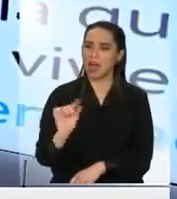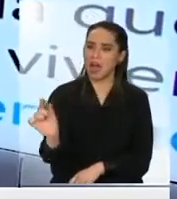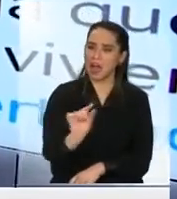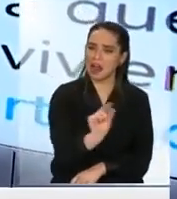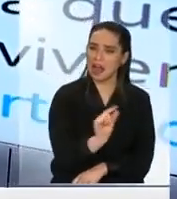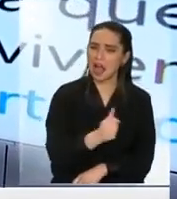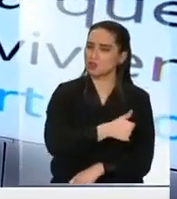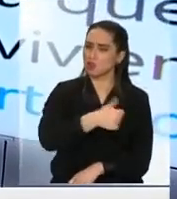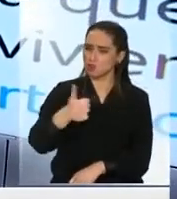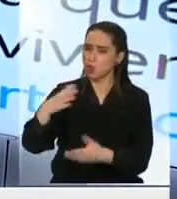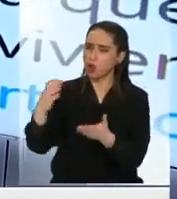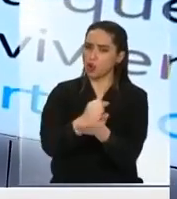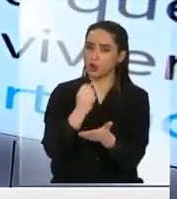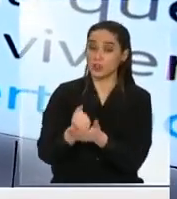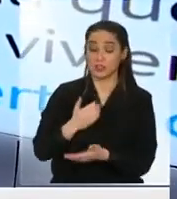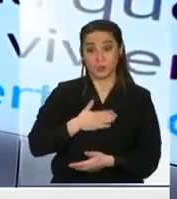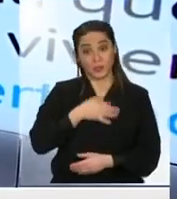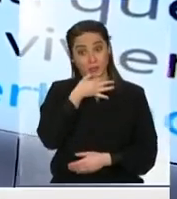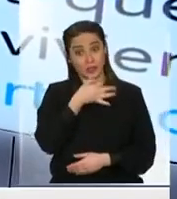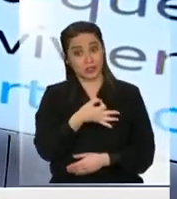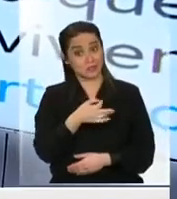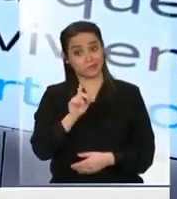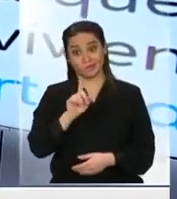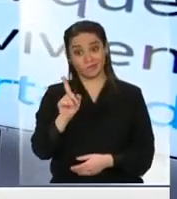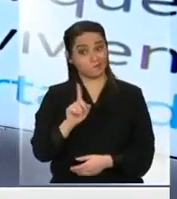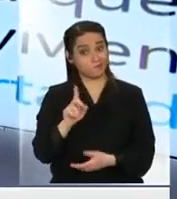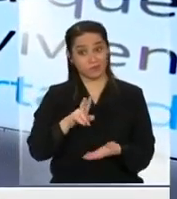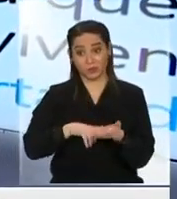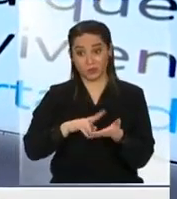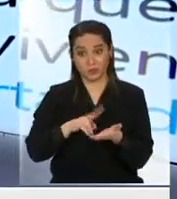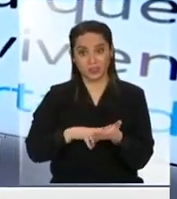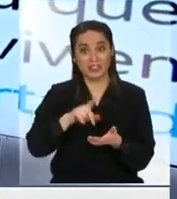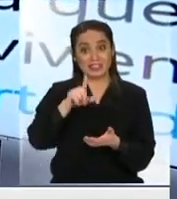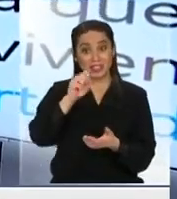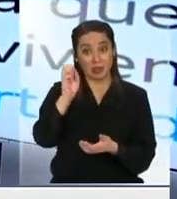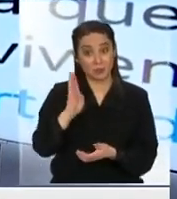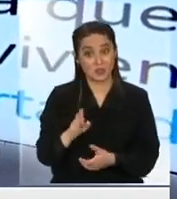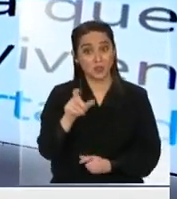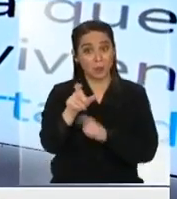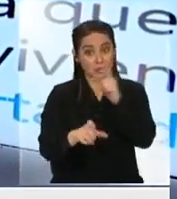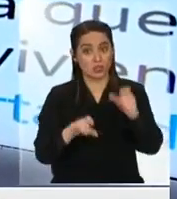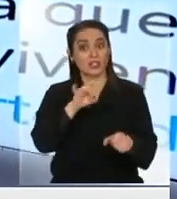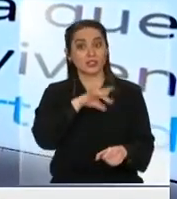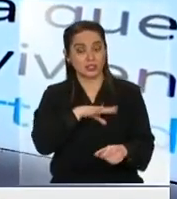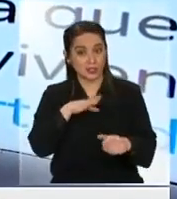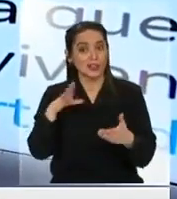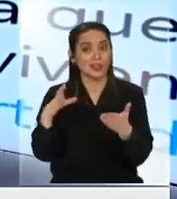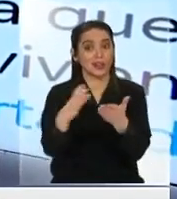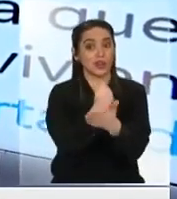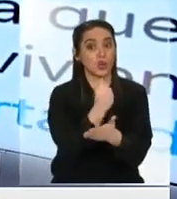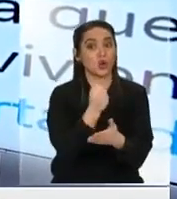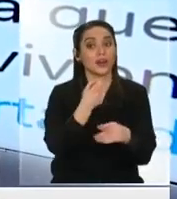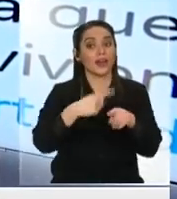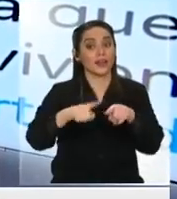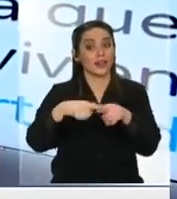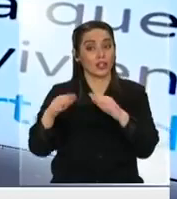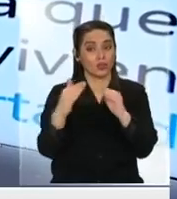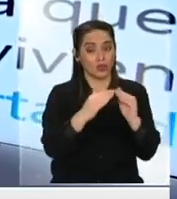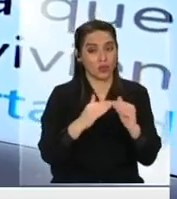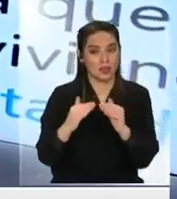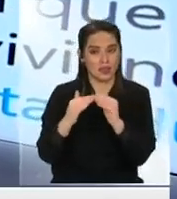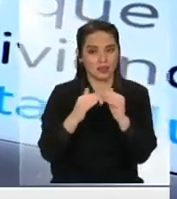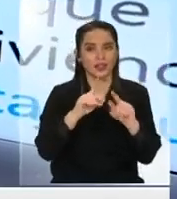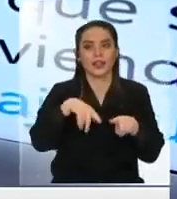estaban a disposición de todo el mundo y yo les quiero contar que eso no es cierto que solo el 7% de los chilenos tienen acceso a créditos hipotecarios y que además